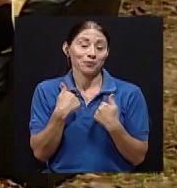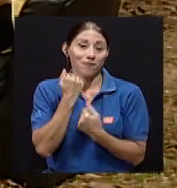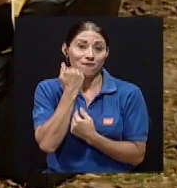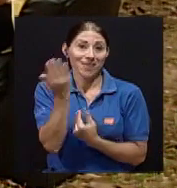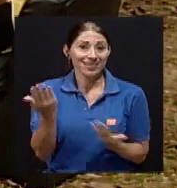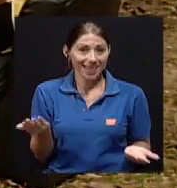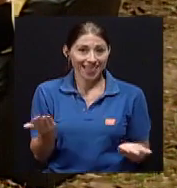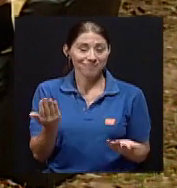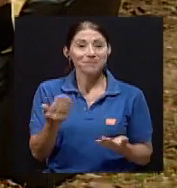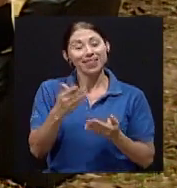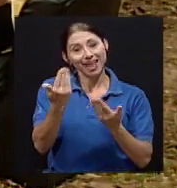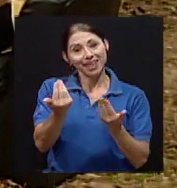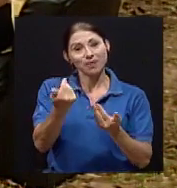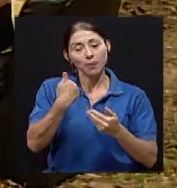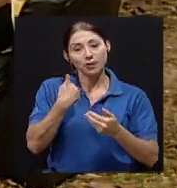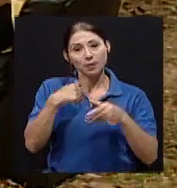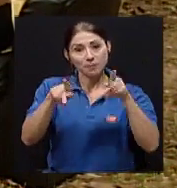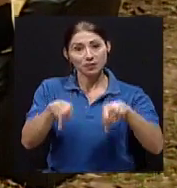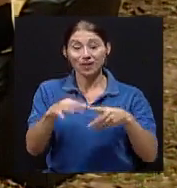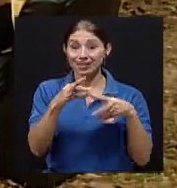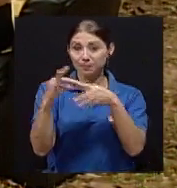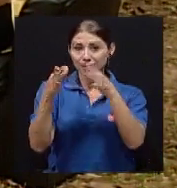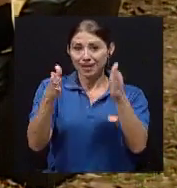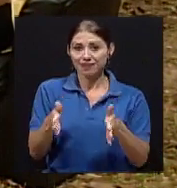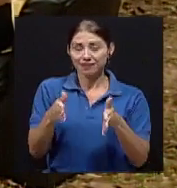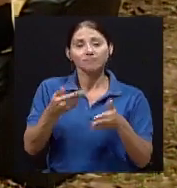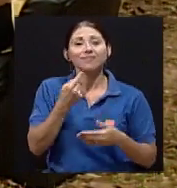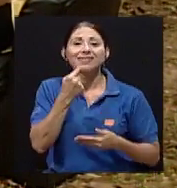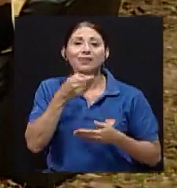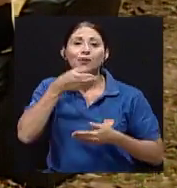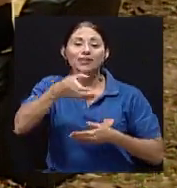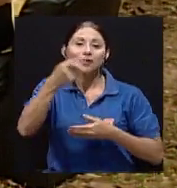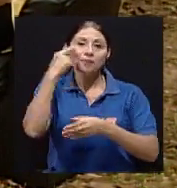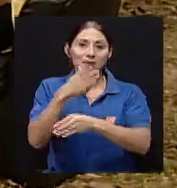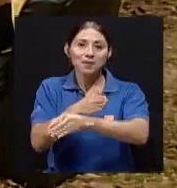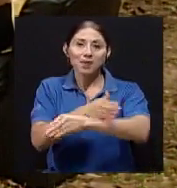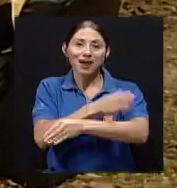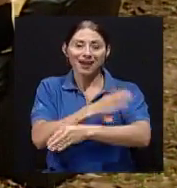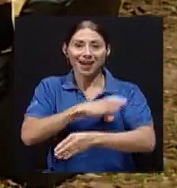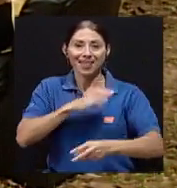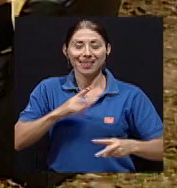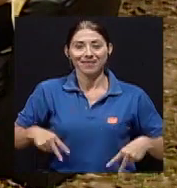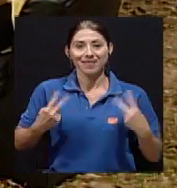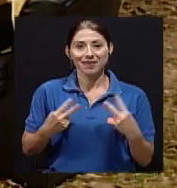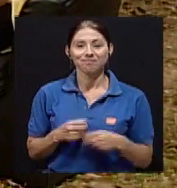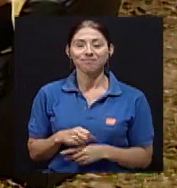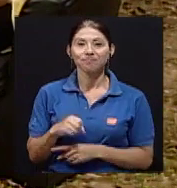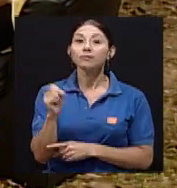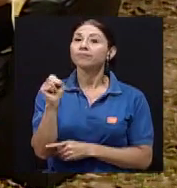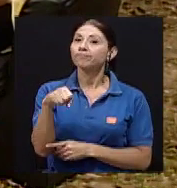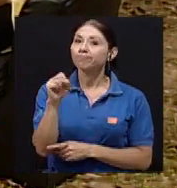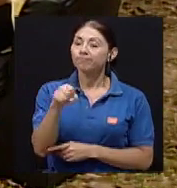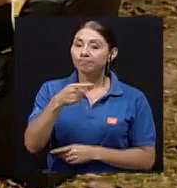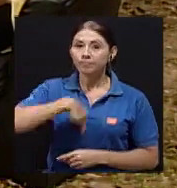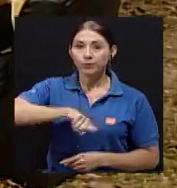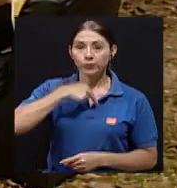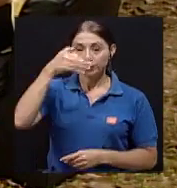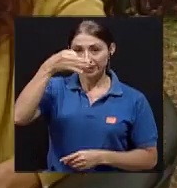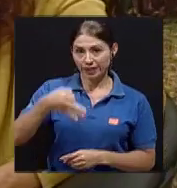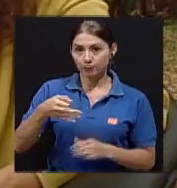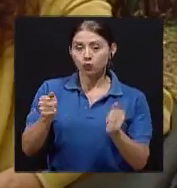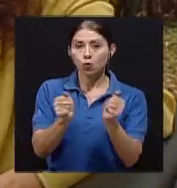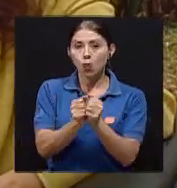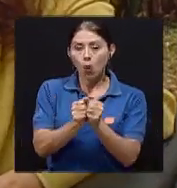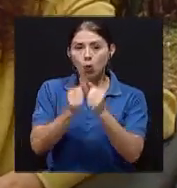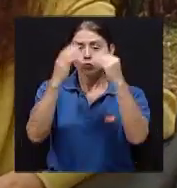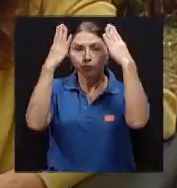especialistas que nos van a brindar consejos para poder mejorar nuestra calidad de vida. Así es María del Mar, creemos que con estos conocimientos